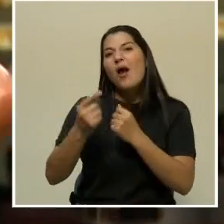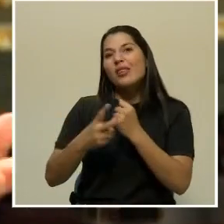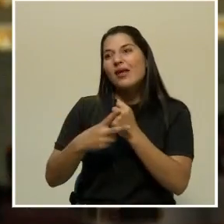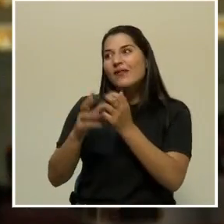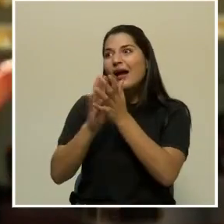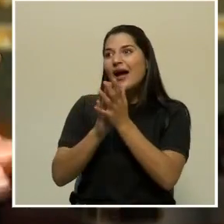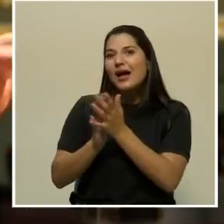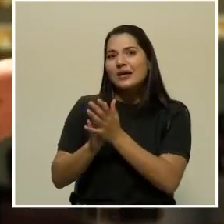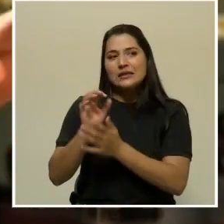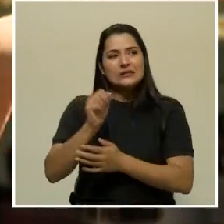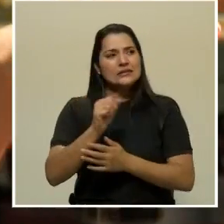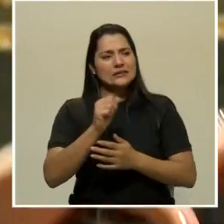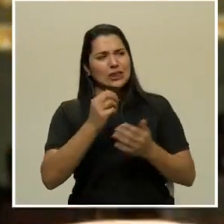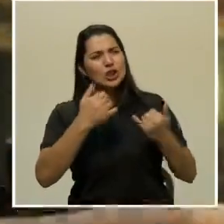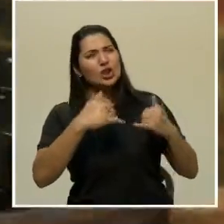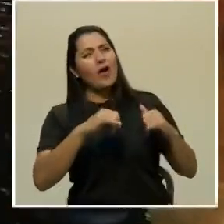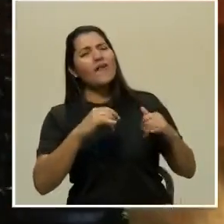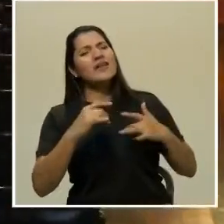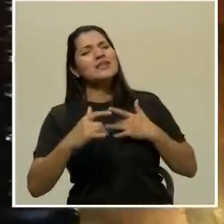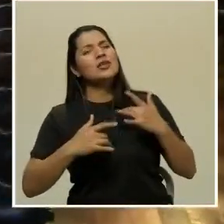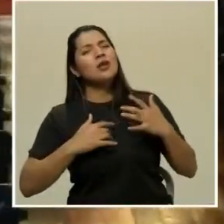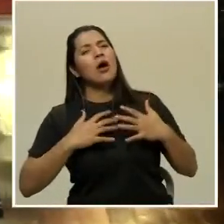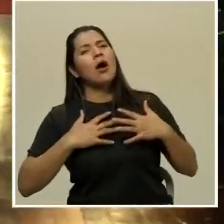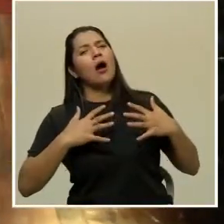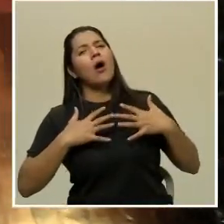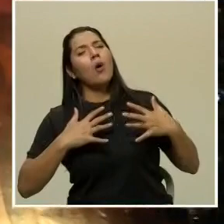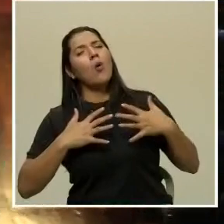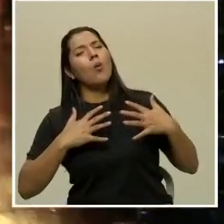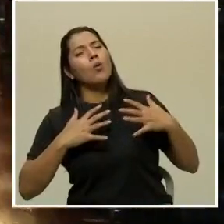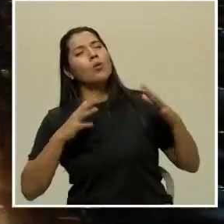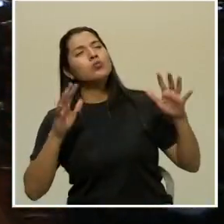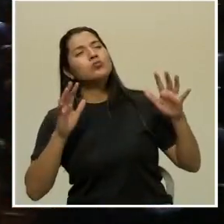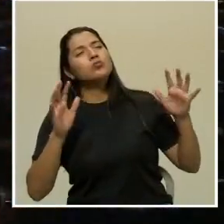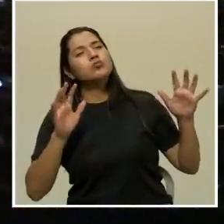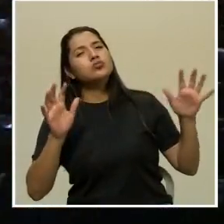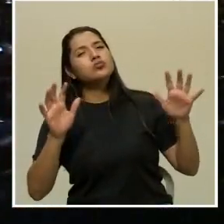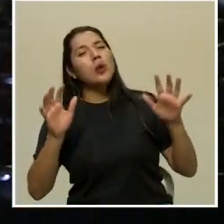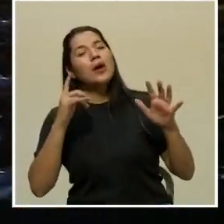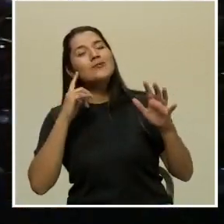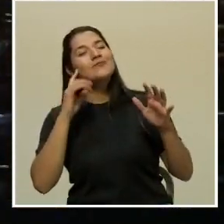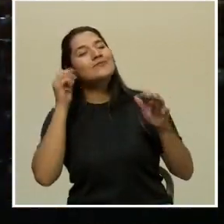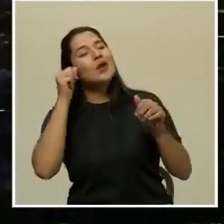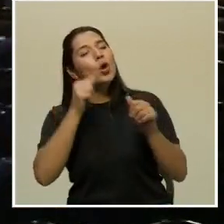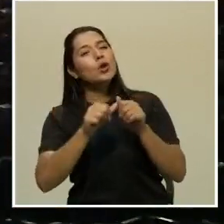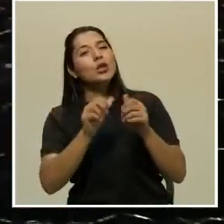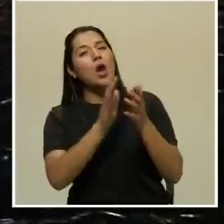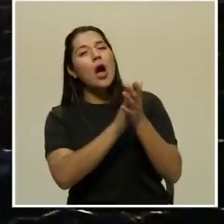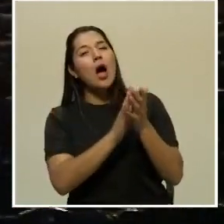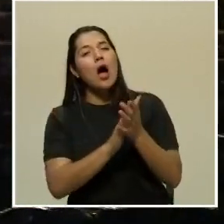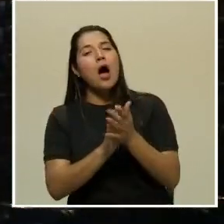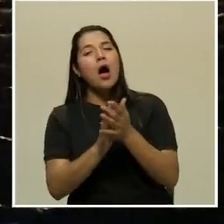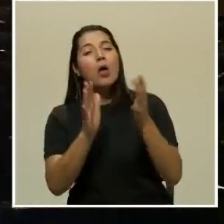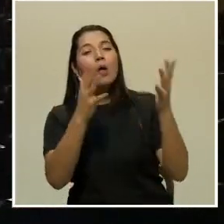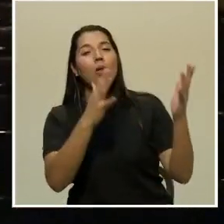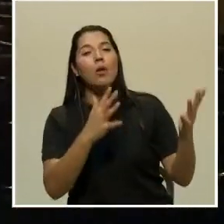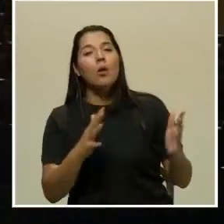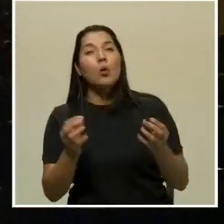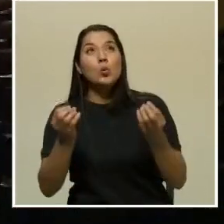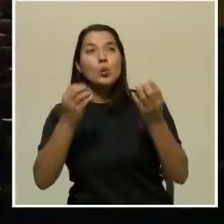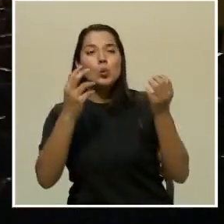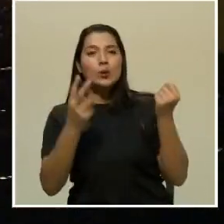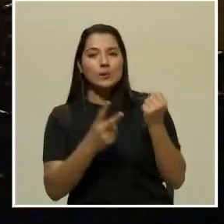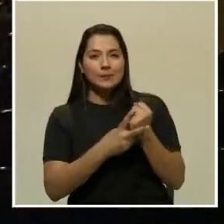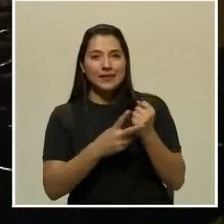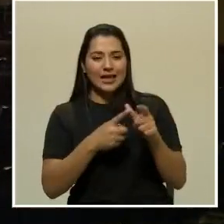vibraciones, probablemente todavía cimbra este teatro de todos sus aplausos. Entonces, ¿qué teníamos que hacer? Bueno, generar